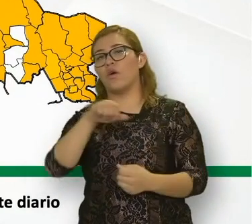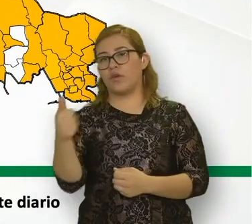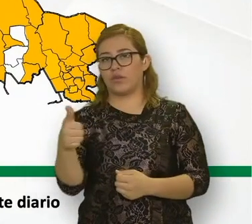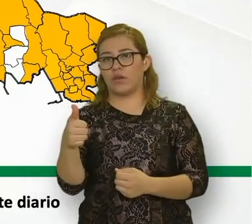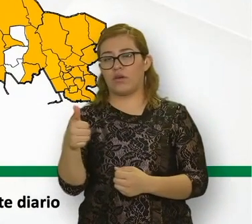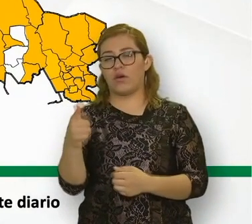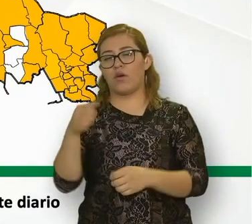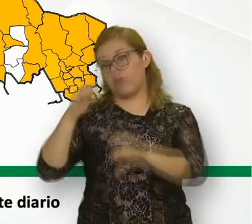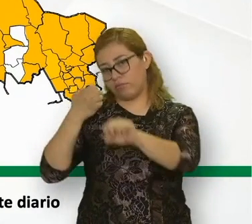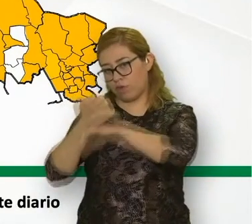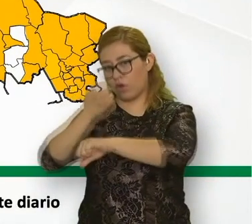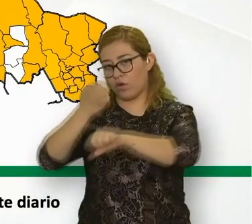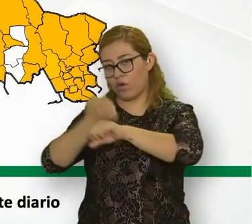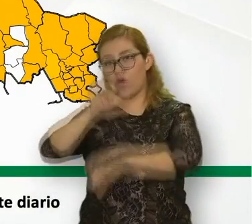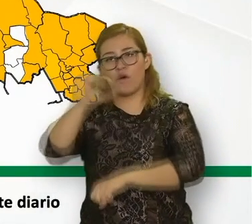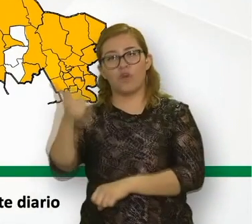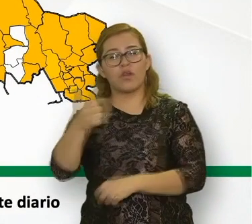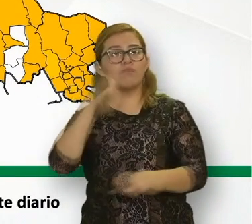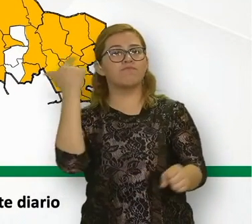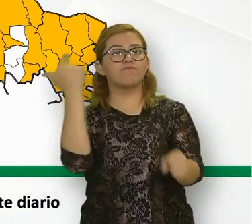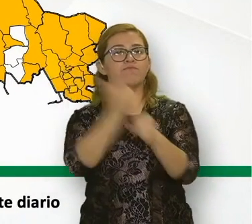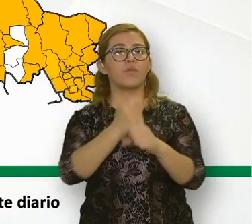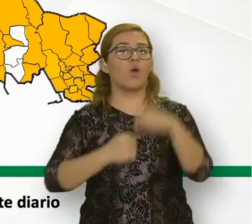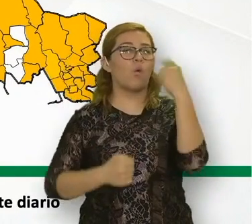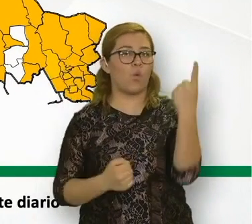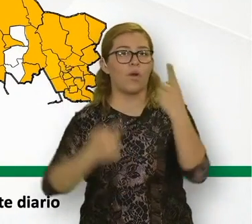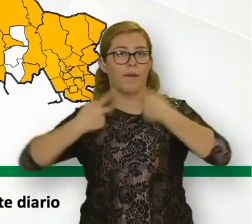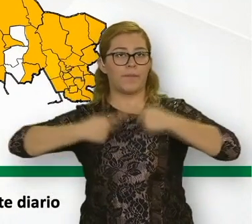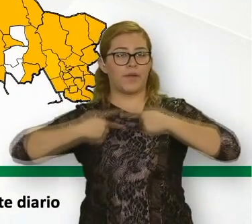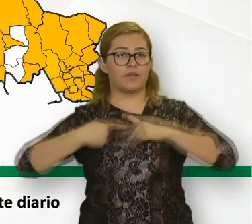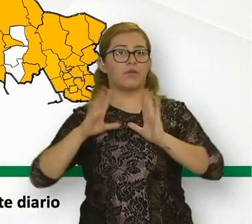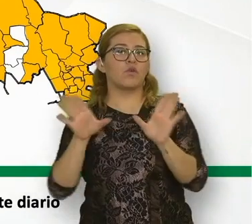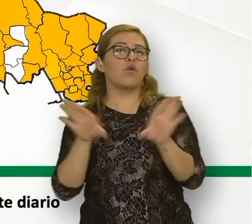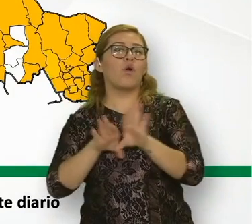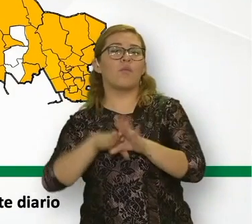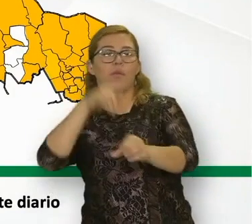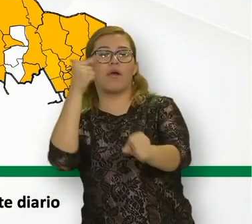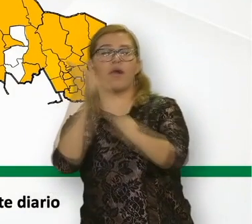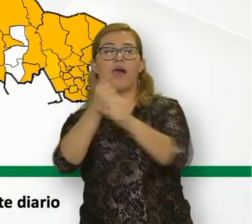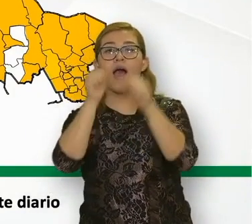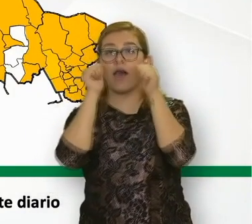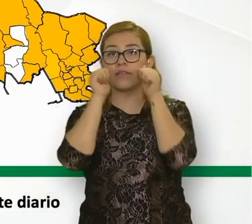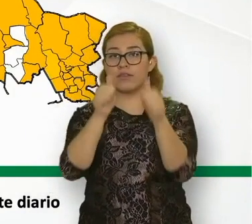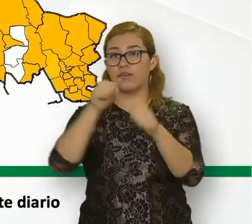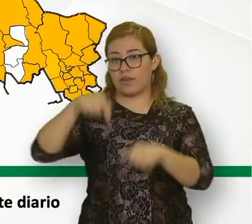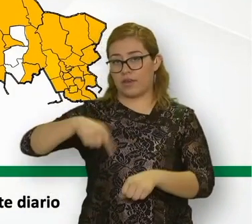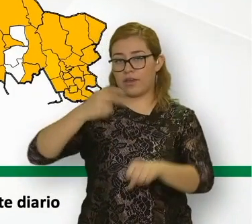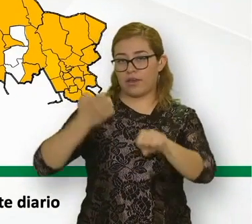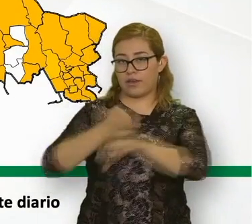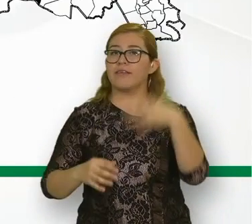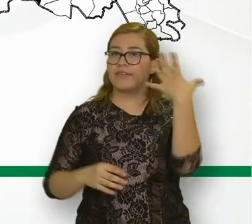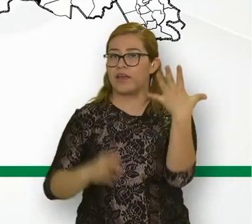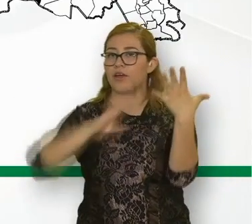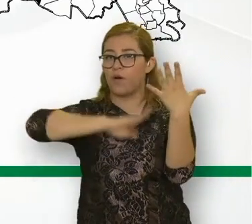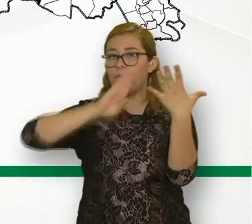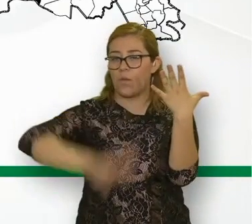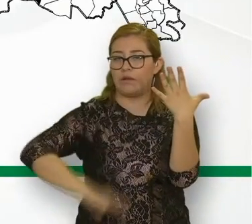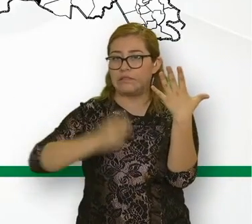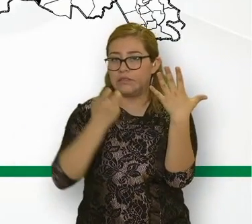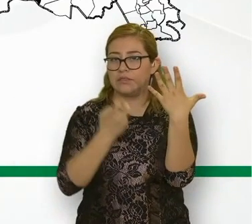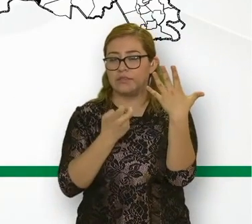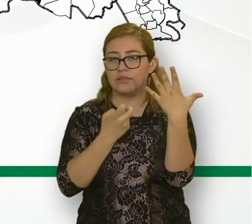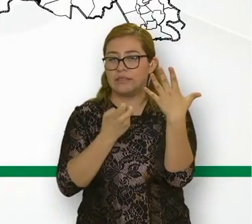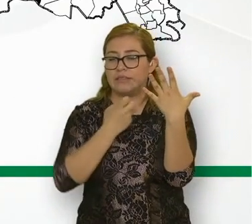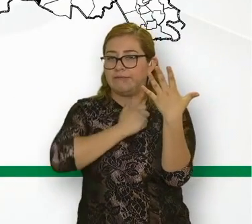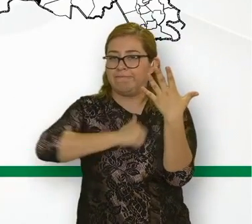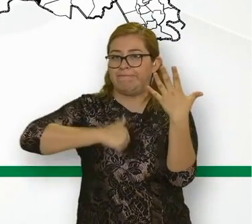también que es de otro estado y que se detectó cuando demandó atención médica aquí en San Luis Potosí. Respecto a las